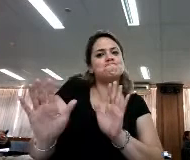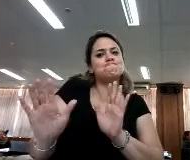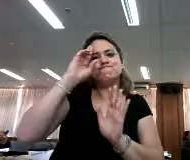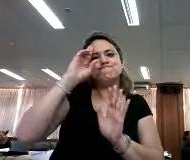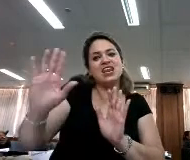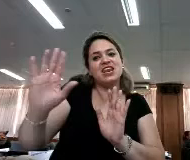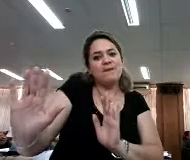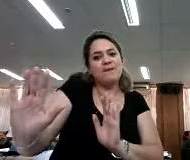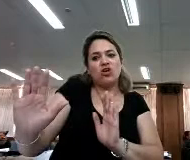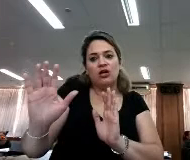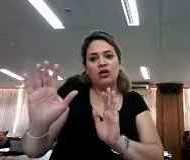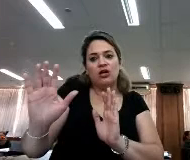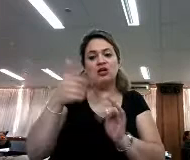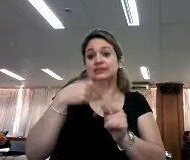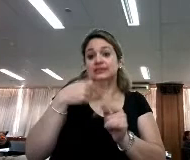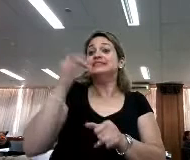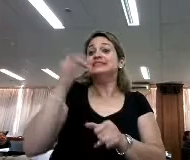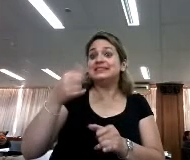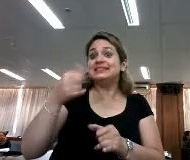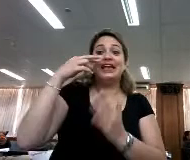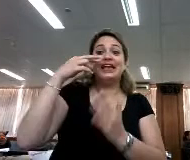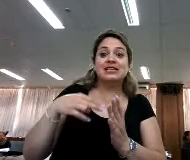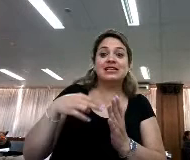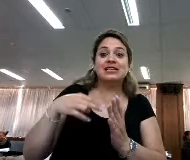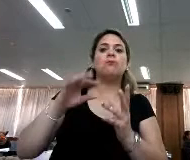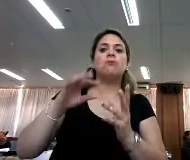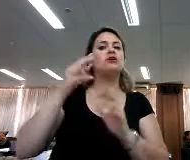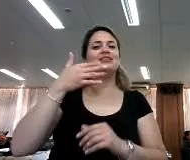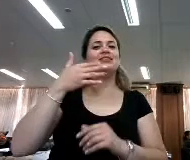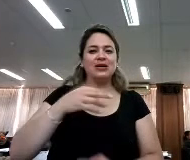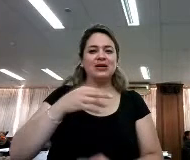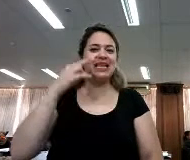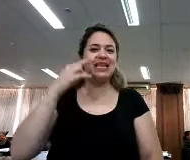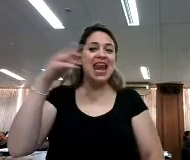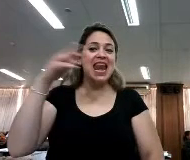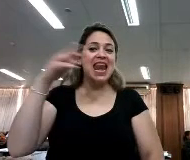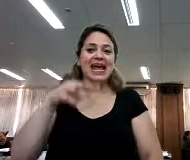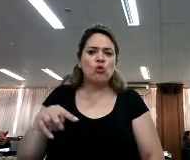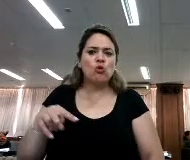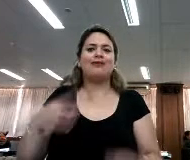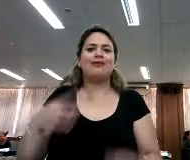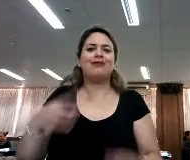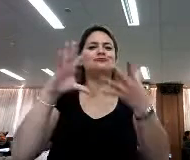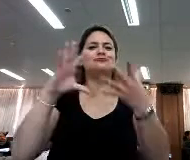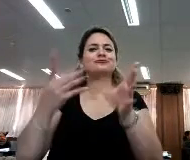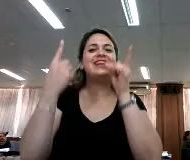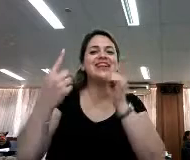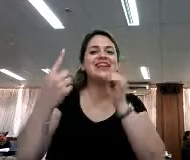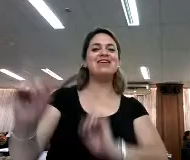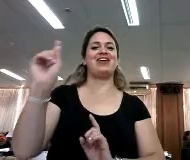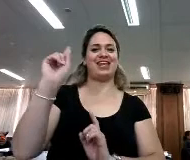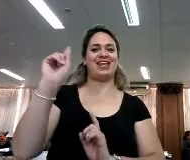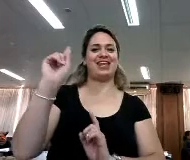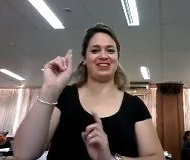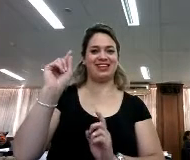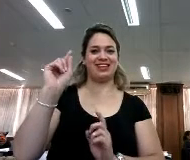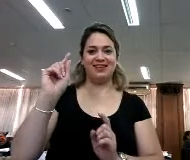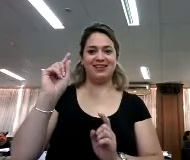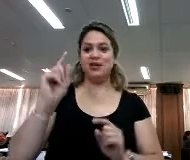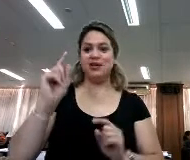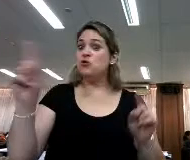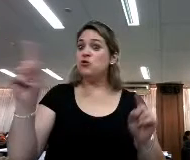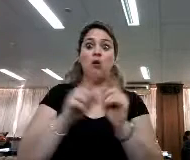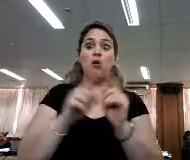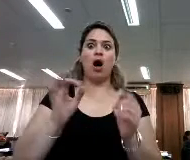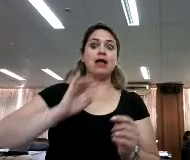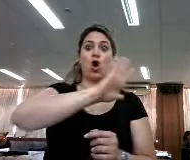por supuesto que se está leyendo, solamente que debemos entender la lectura de una manera distinta, debemos entender que no es posible seguirla entendiendo como llevamos